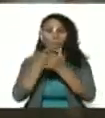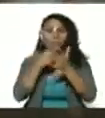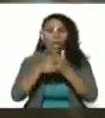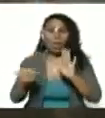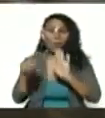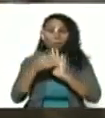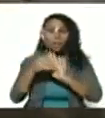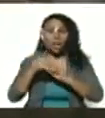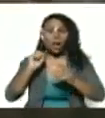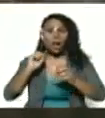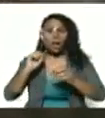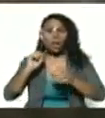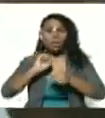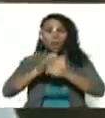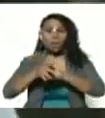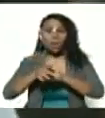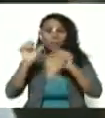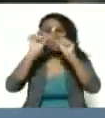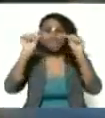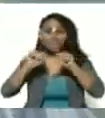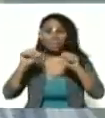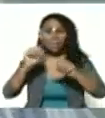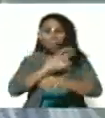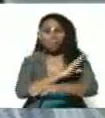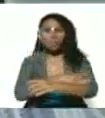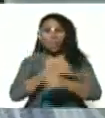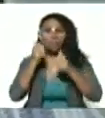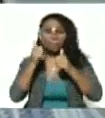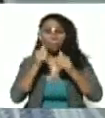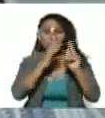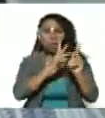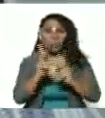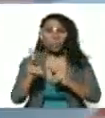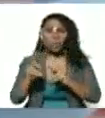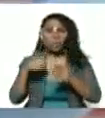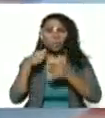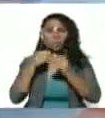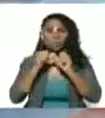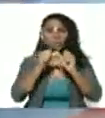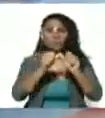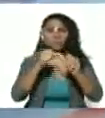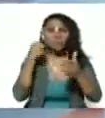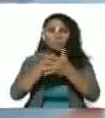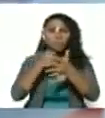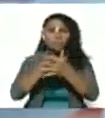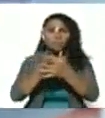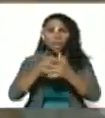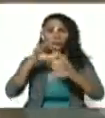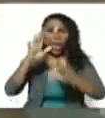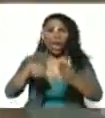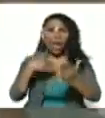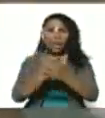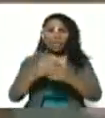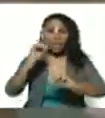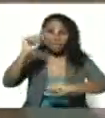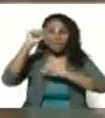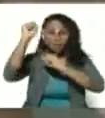contra el COVID-19 un sistema de fuerza bien organizado seguiremos en batalla seguiremos en victoria hasta la victoria siempre